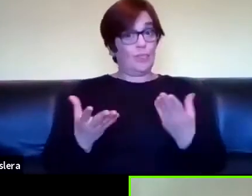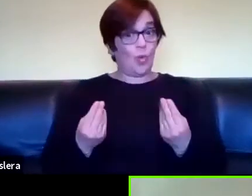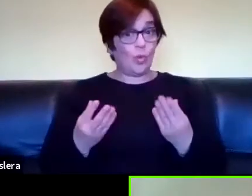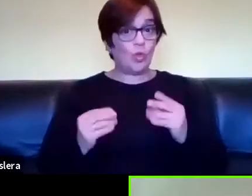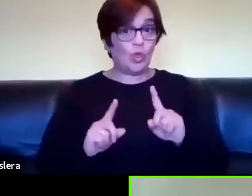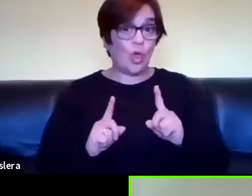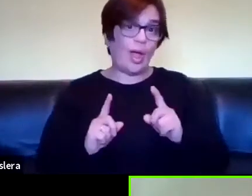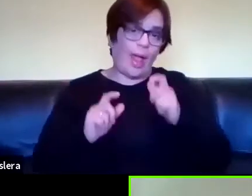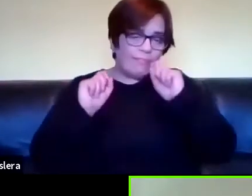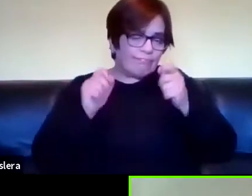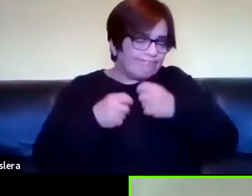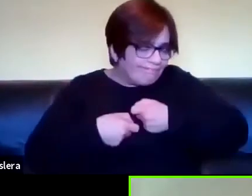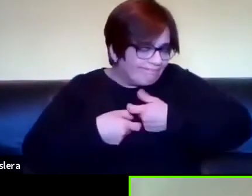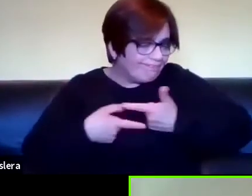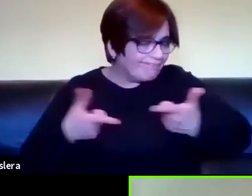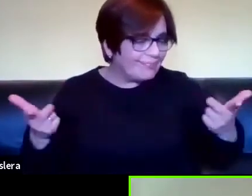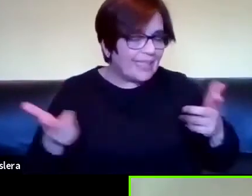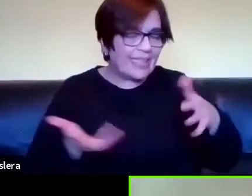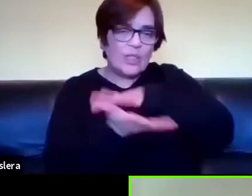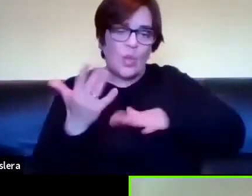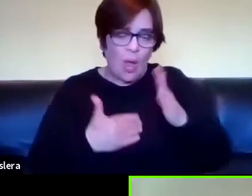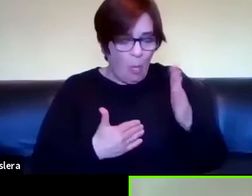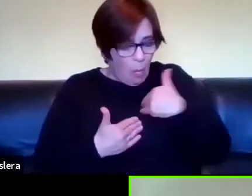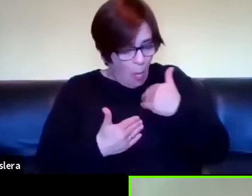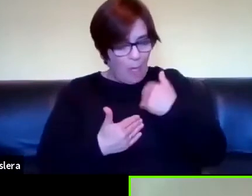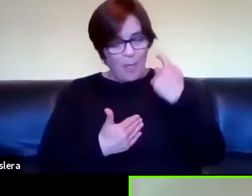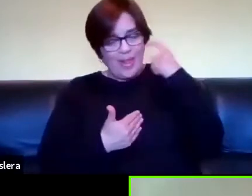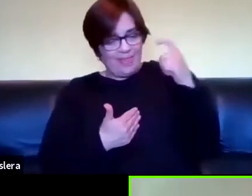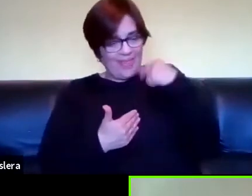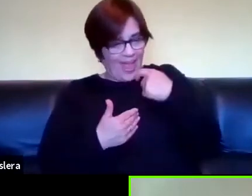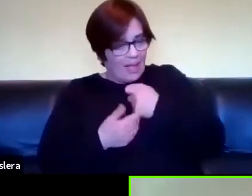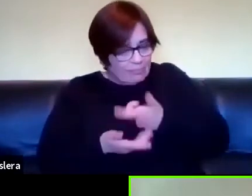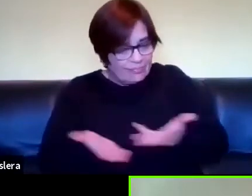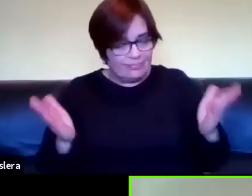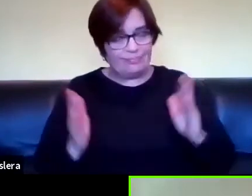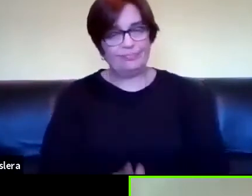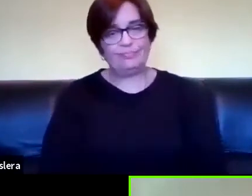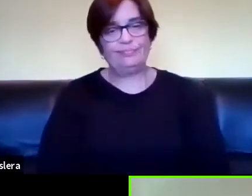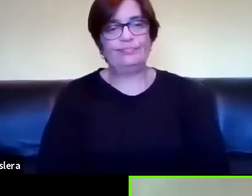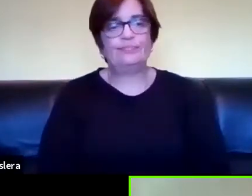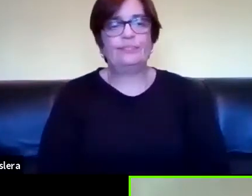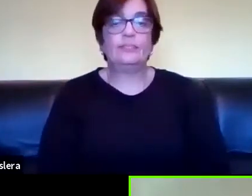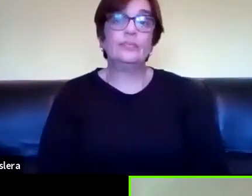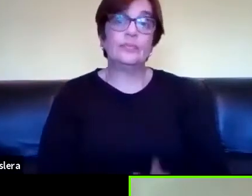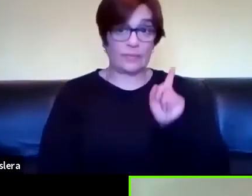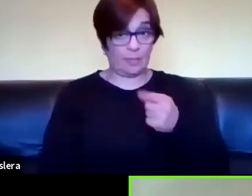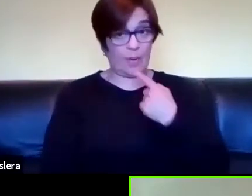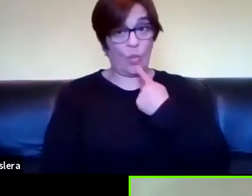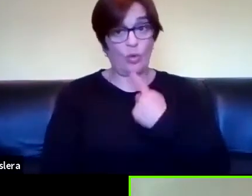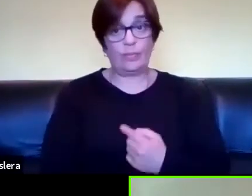explicitación de las condiciones subjetivas desde las que investigamos y políticas